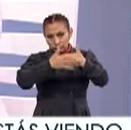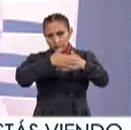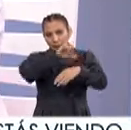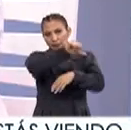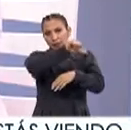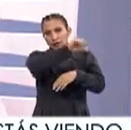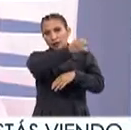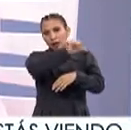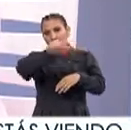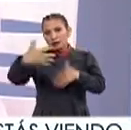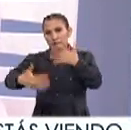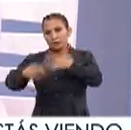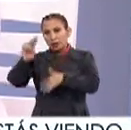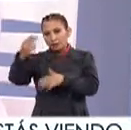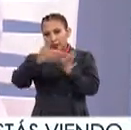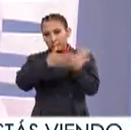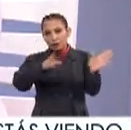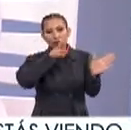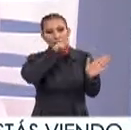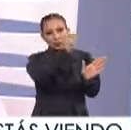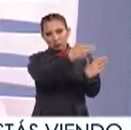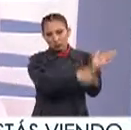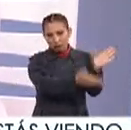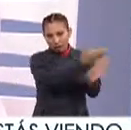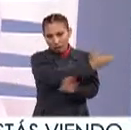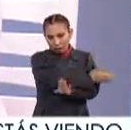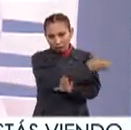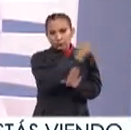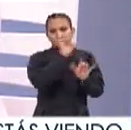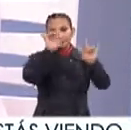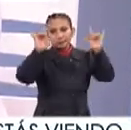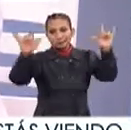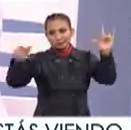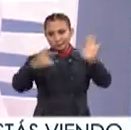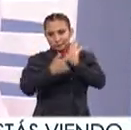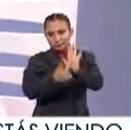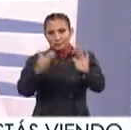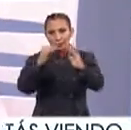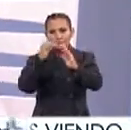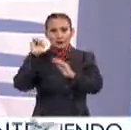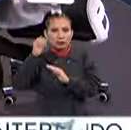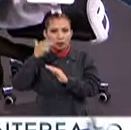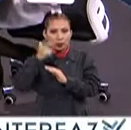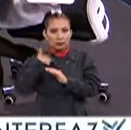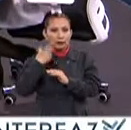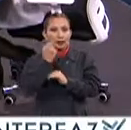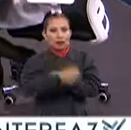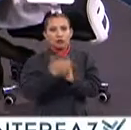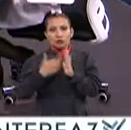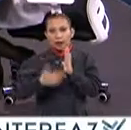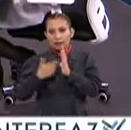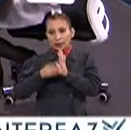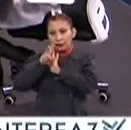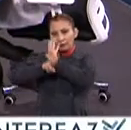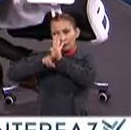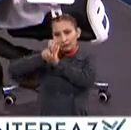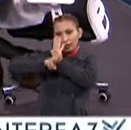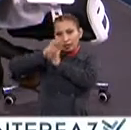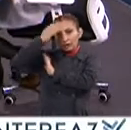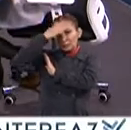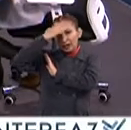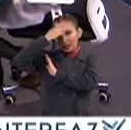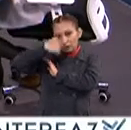16 de octubre Al 15 de noviembre Los resultados de ese taller Justamente se van a presentar En Casa Chihuahua Los resultados de un taller De videomapping Y